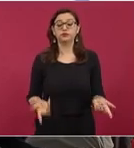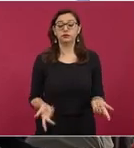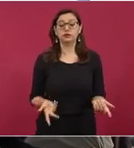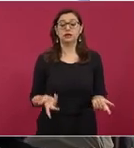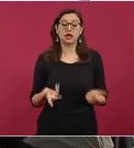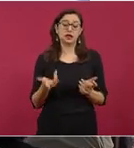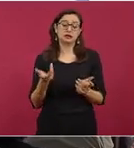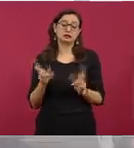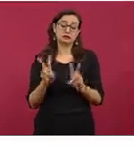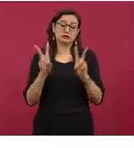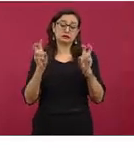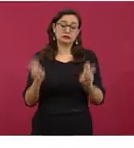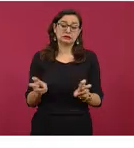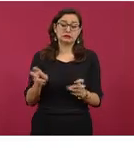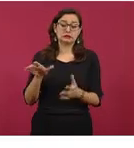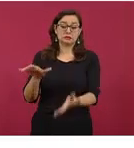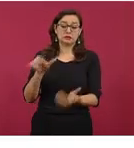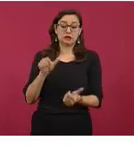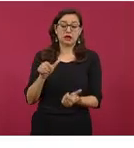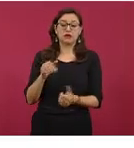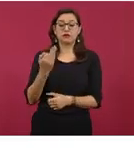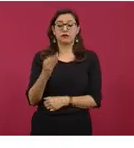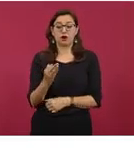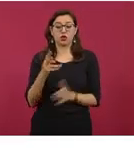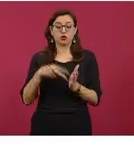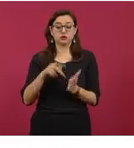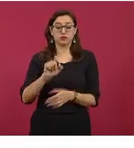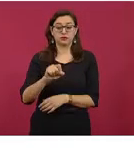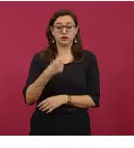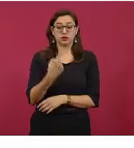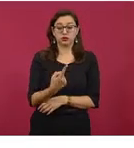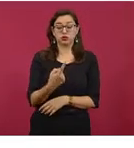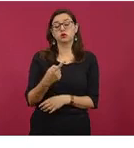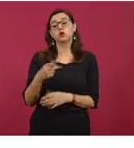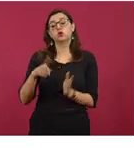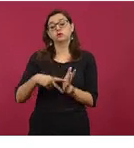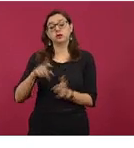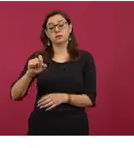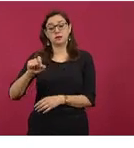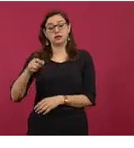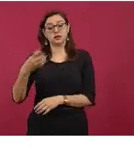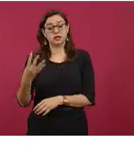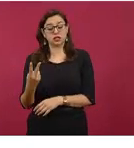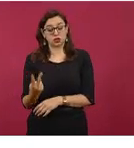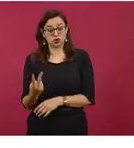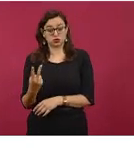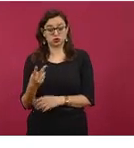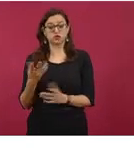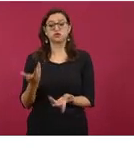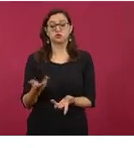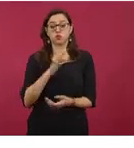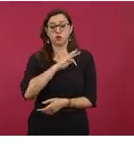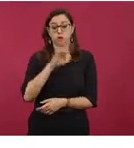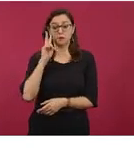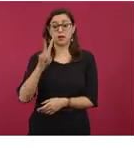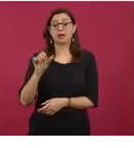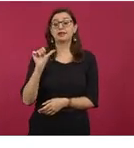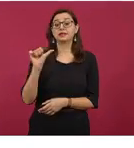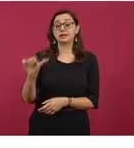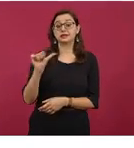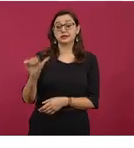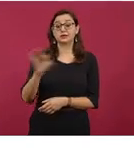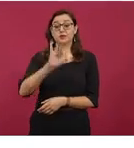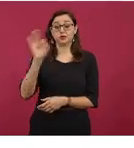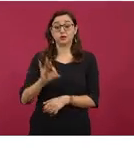estamos hablando del mes de febrero del 21 y el mes de febrero del 22, hubo un aumento del 16 por ciento en la